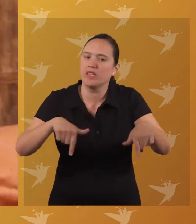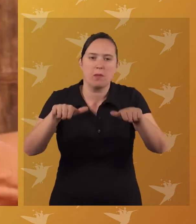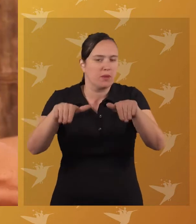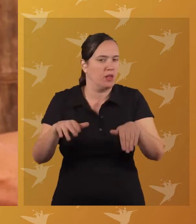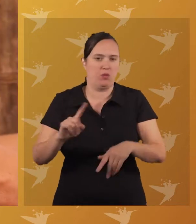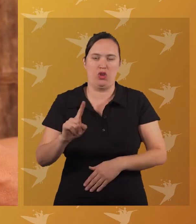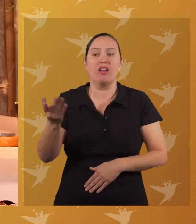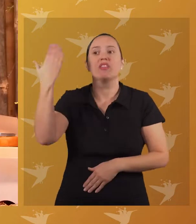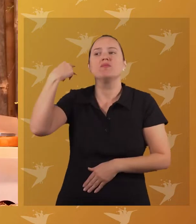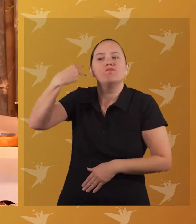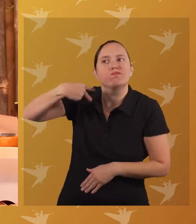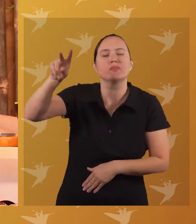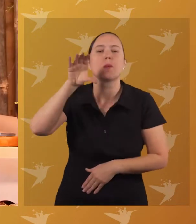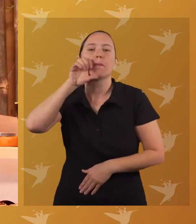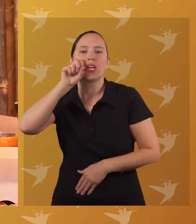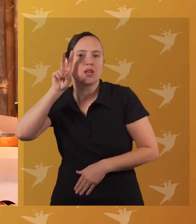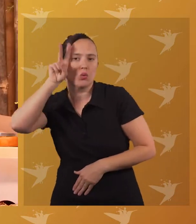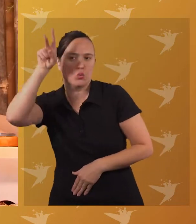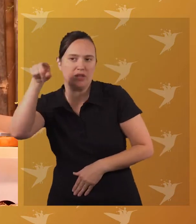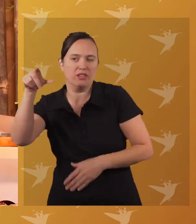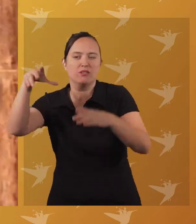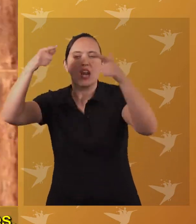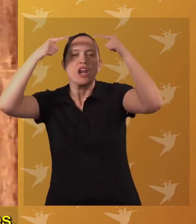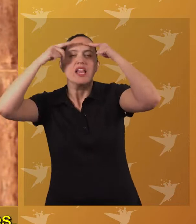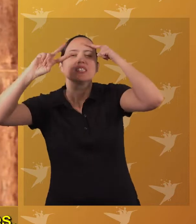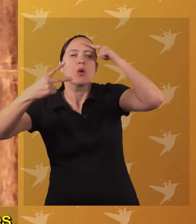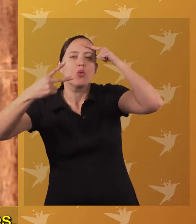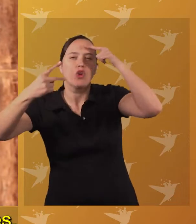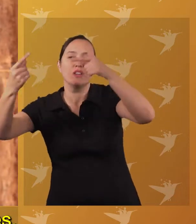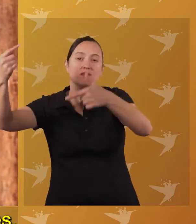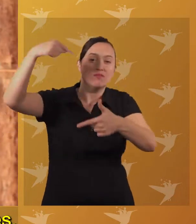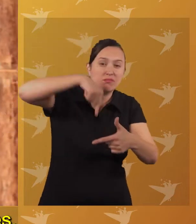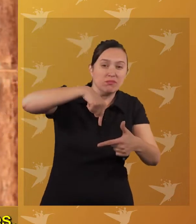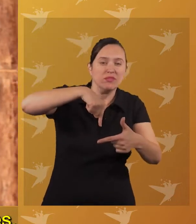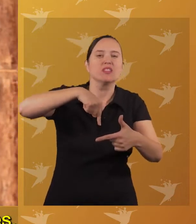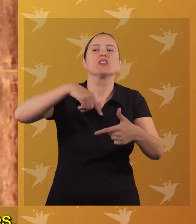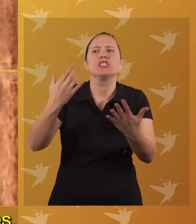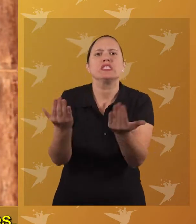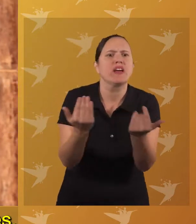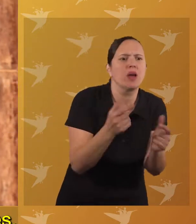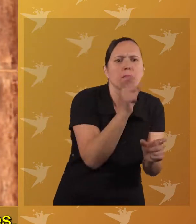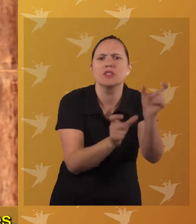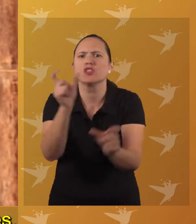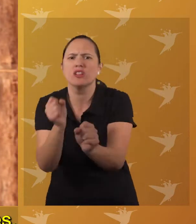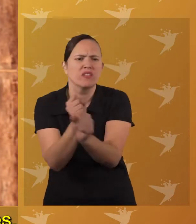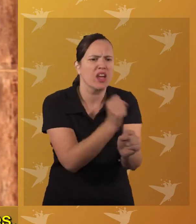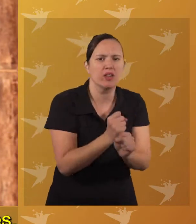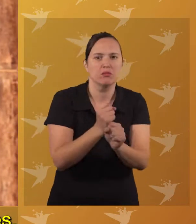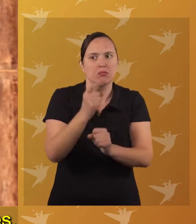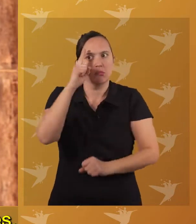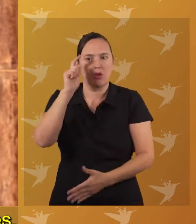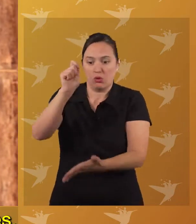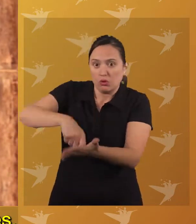Pertenecía al virreinato del Perú En esa zona Se necesitaban trabajadores Pero